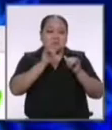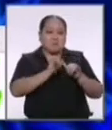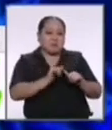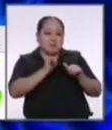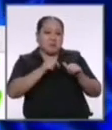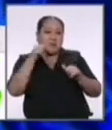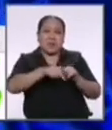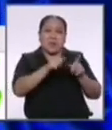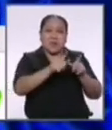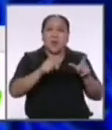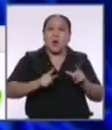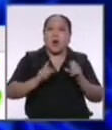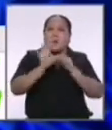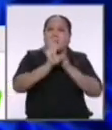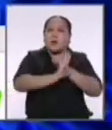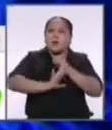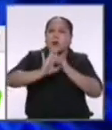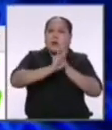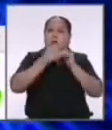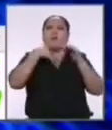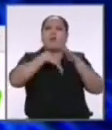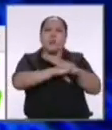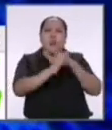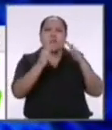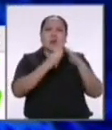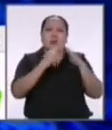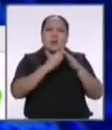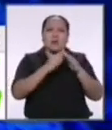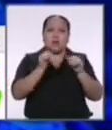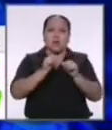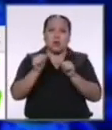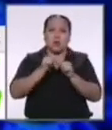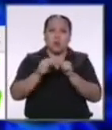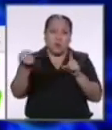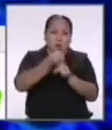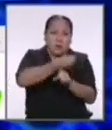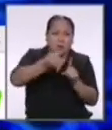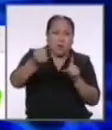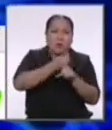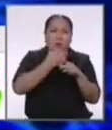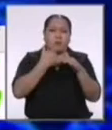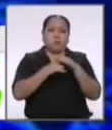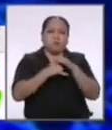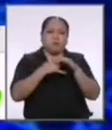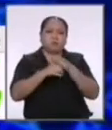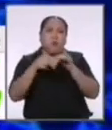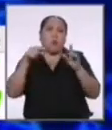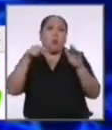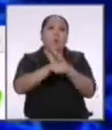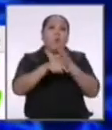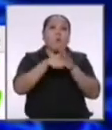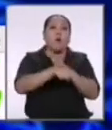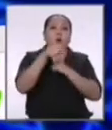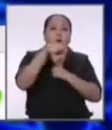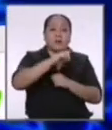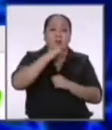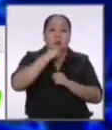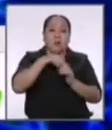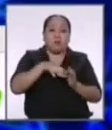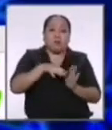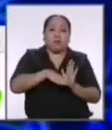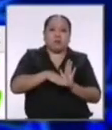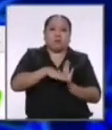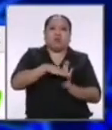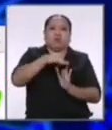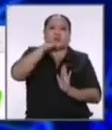debería ser el más seguro para nosotras en la casa las cifras de violencia de abuso sexual de feminicidio han recrudecido